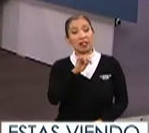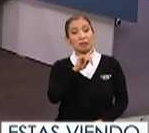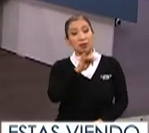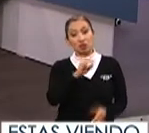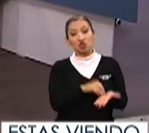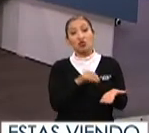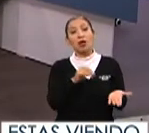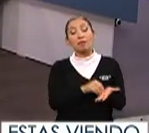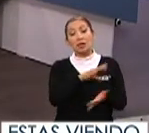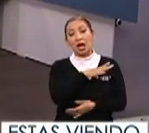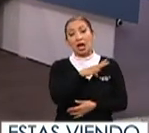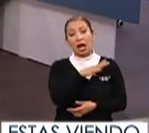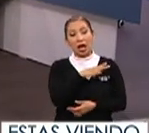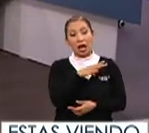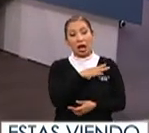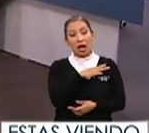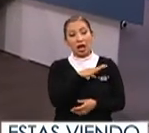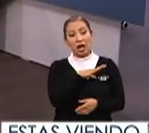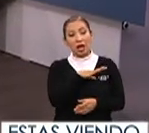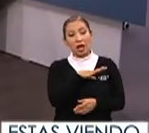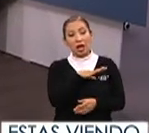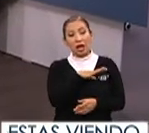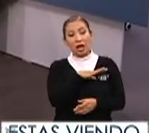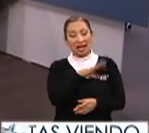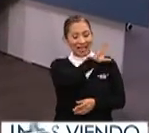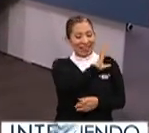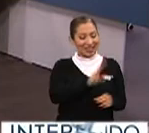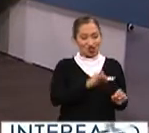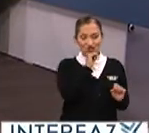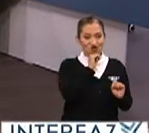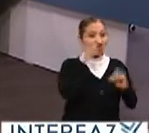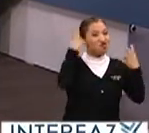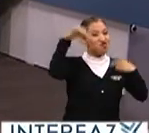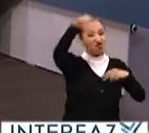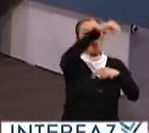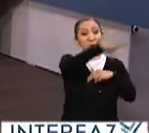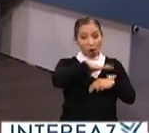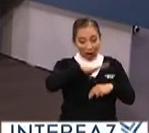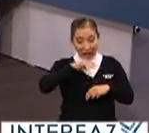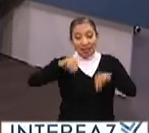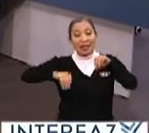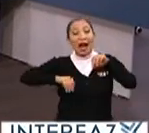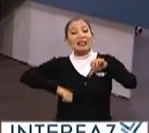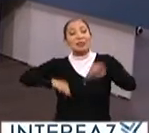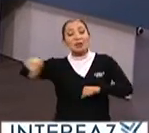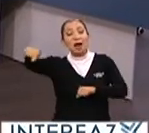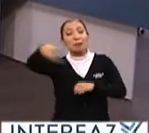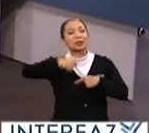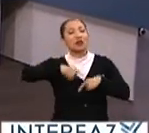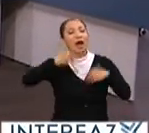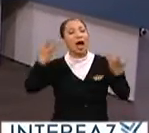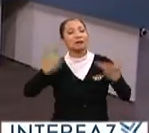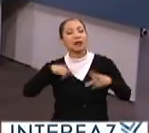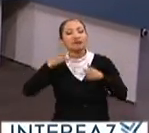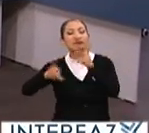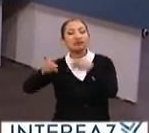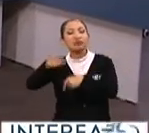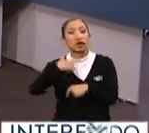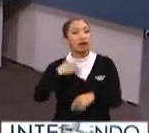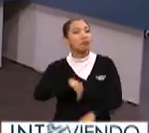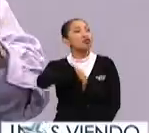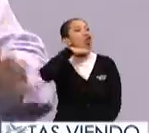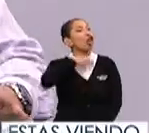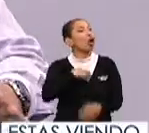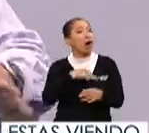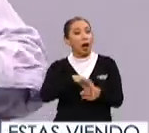Todavía existe, sin la campaña, una importante actividad en la sociedad política. Sí, y no hay que distraernos.